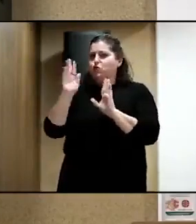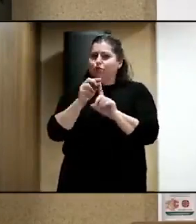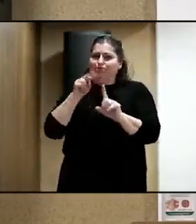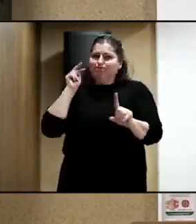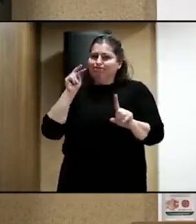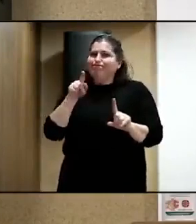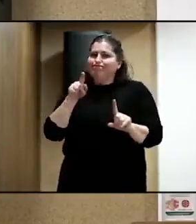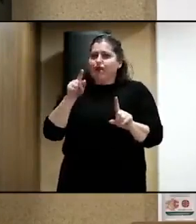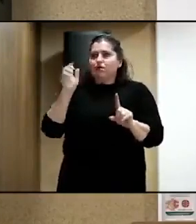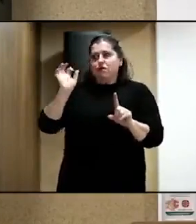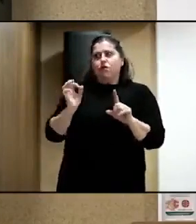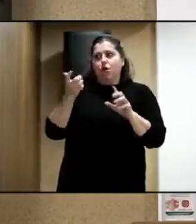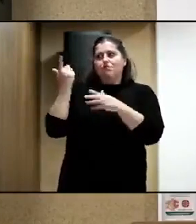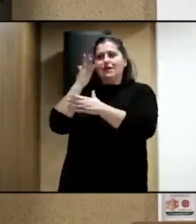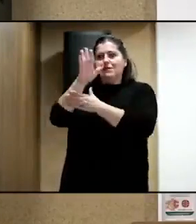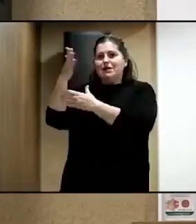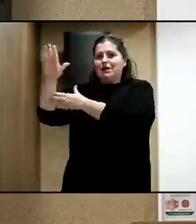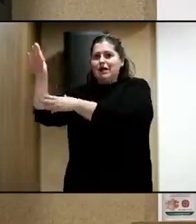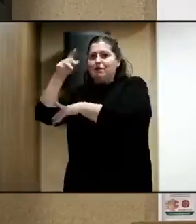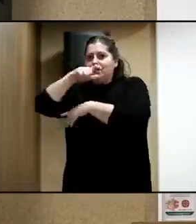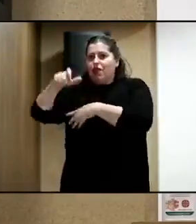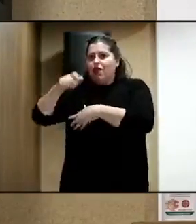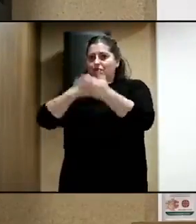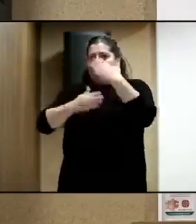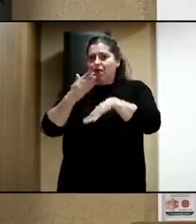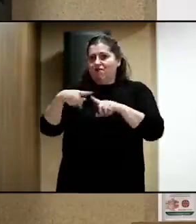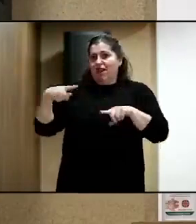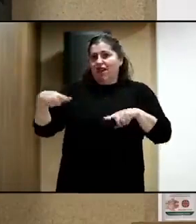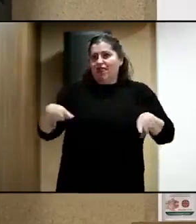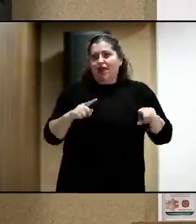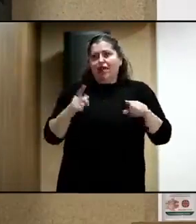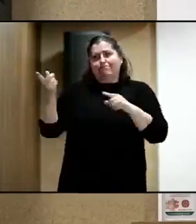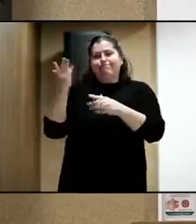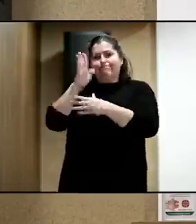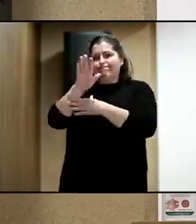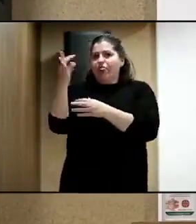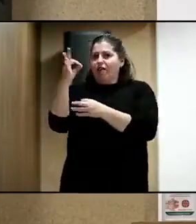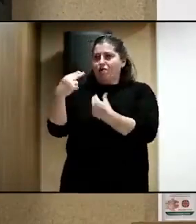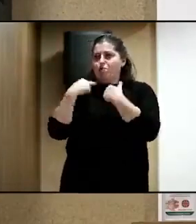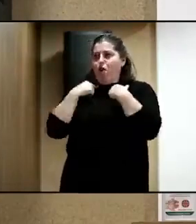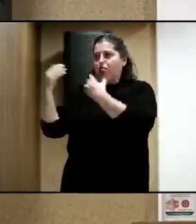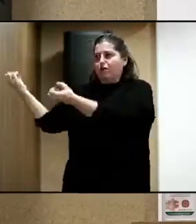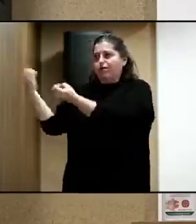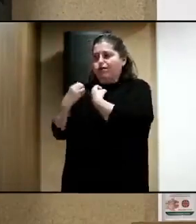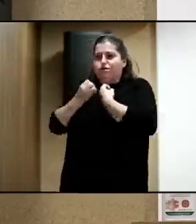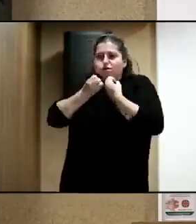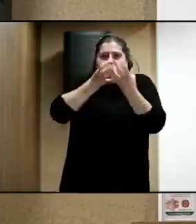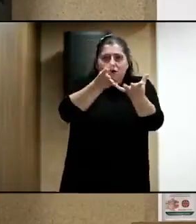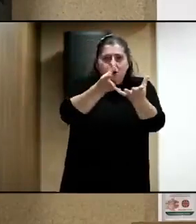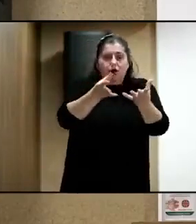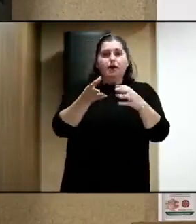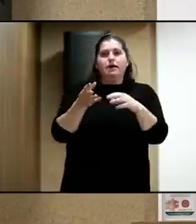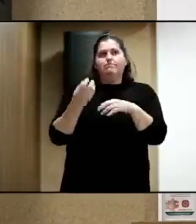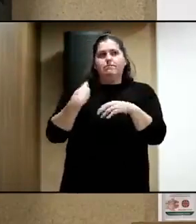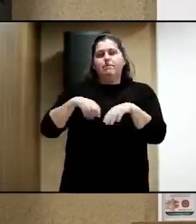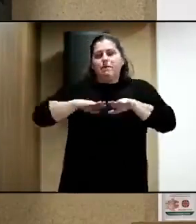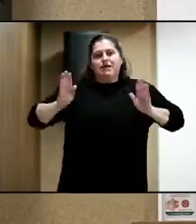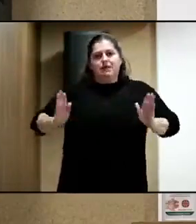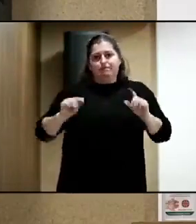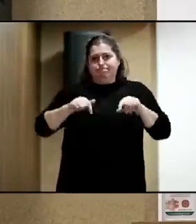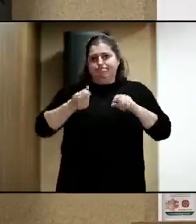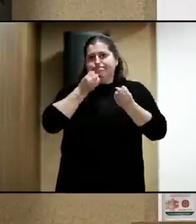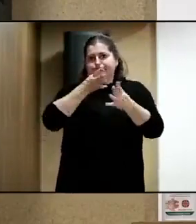realmente a las personas con diferentes capacidades y tienen que estar aquí, ¿no?, dándoles voz en esta mesa.